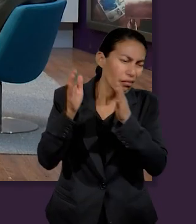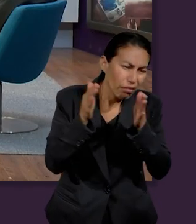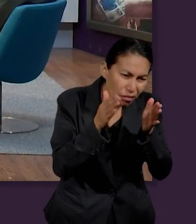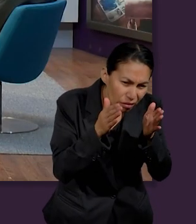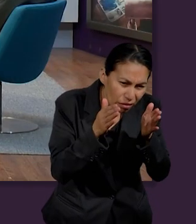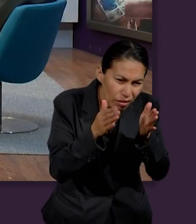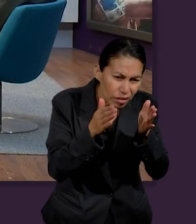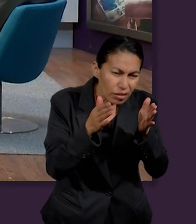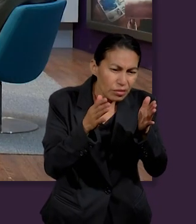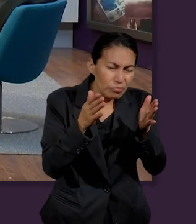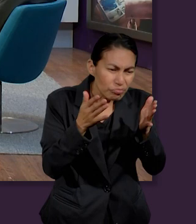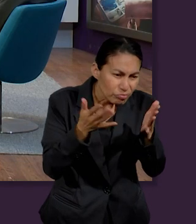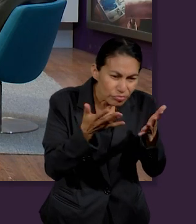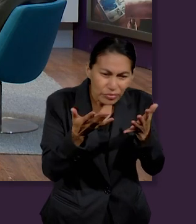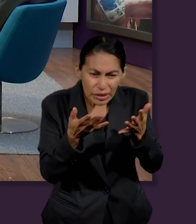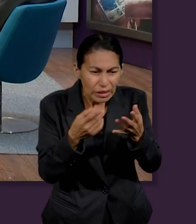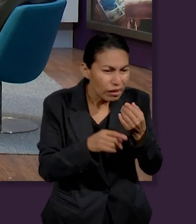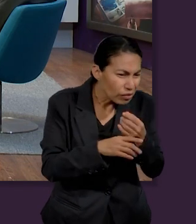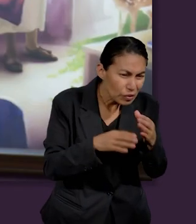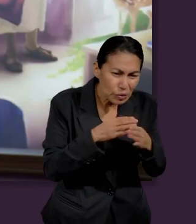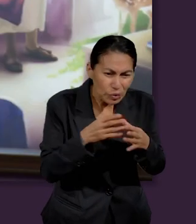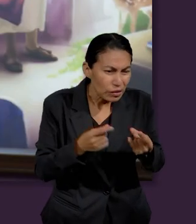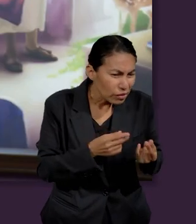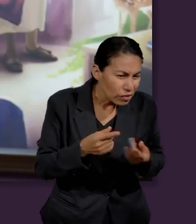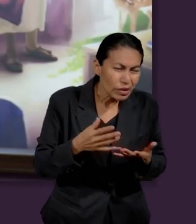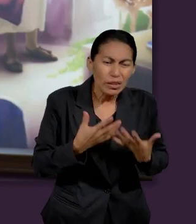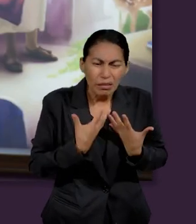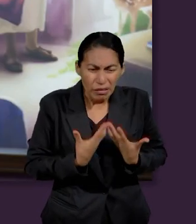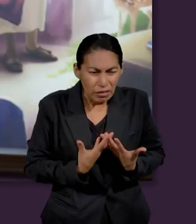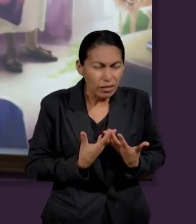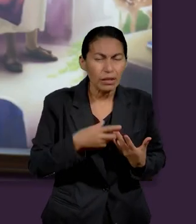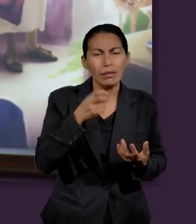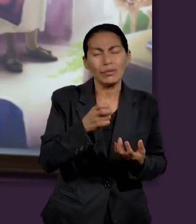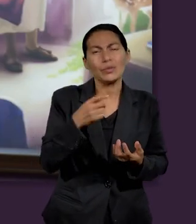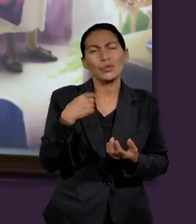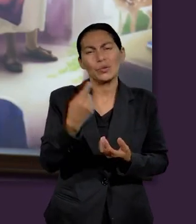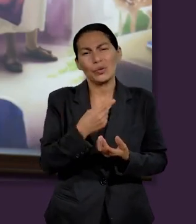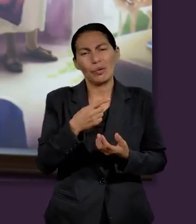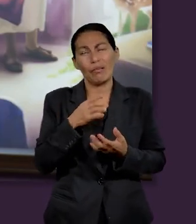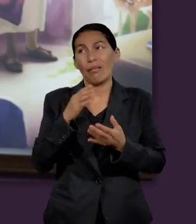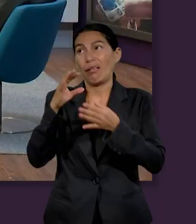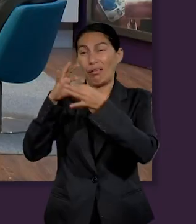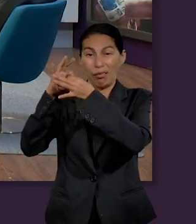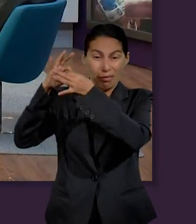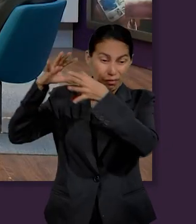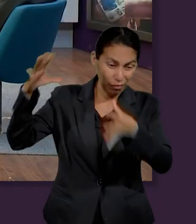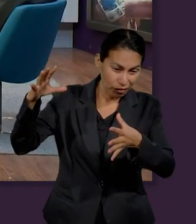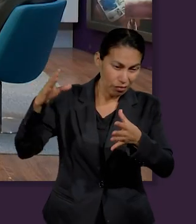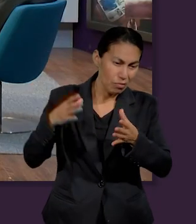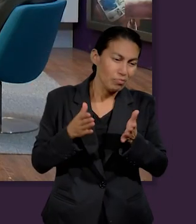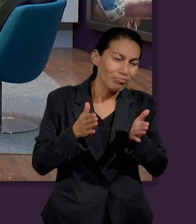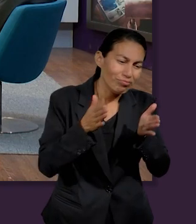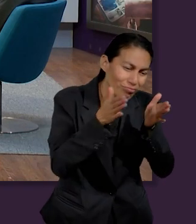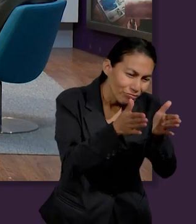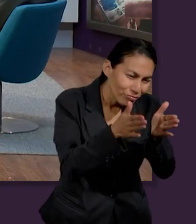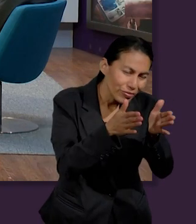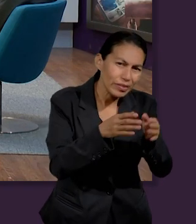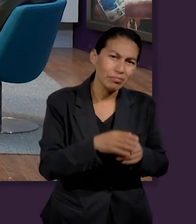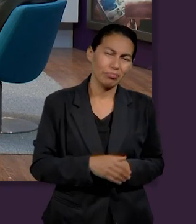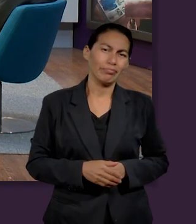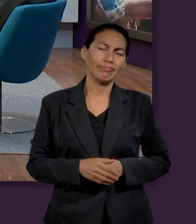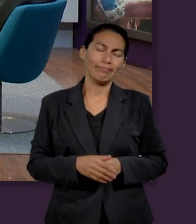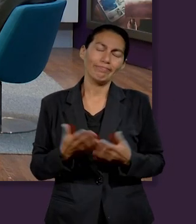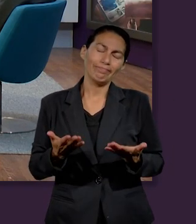tiempo con Dios que llegan a afectar nuestra relación y ponen nuestro tesoro en un lugar en donde no debe de estar.